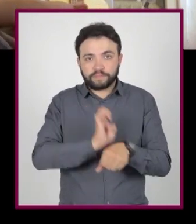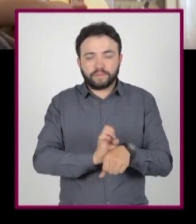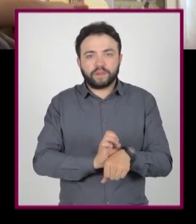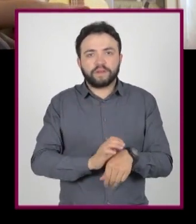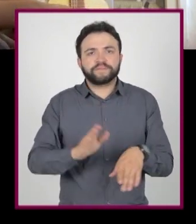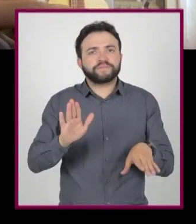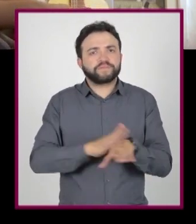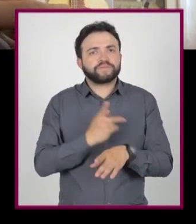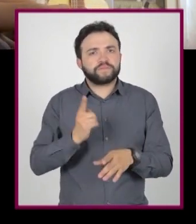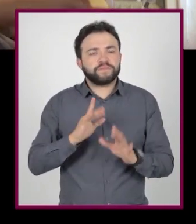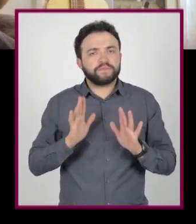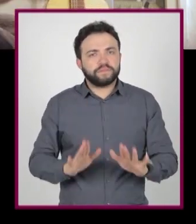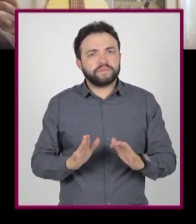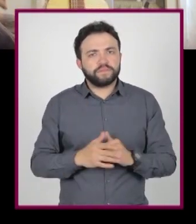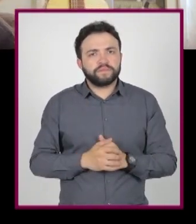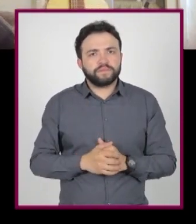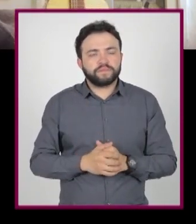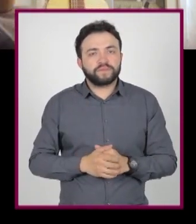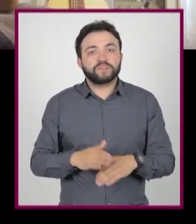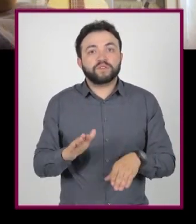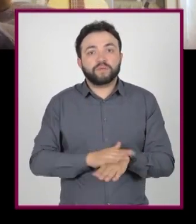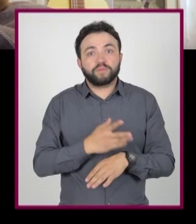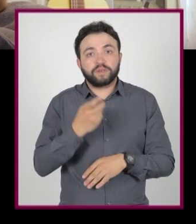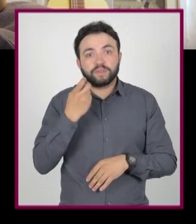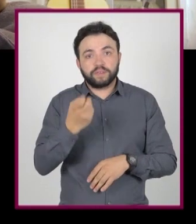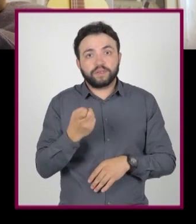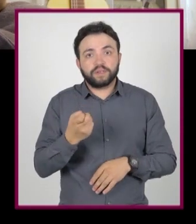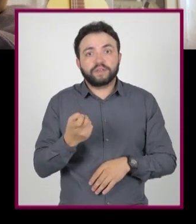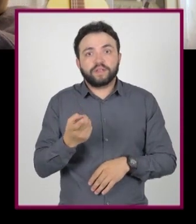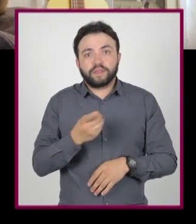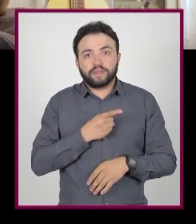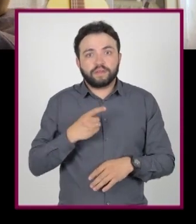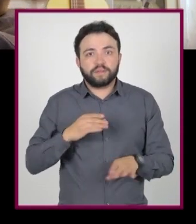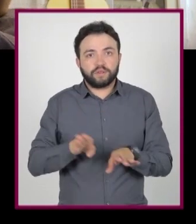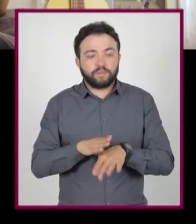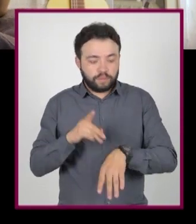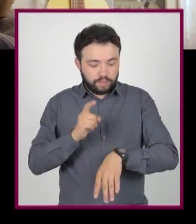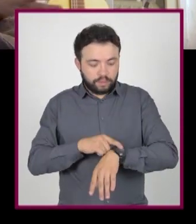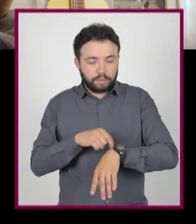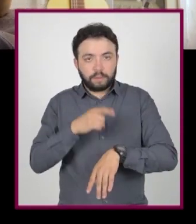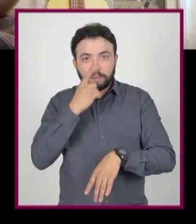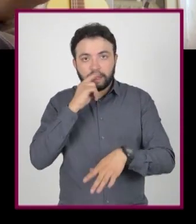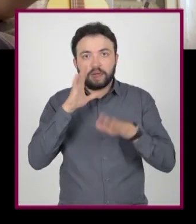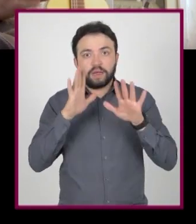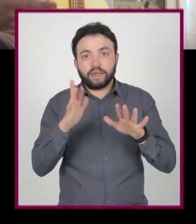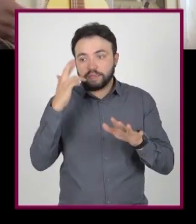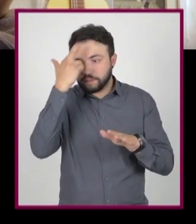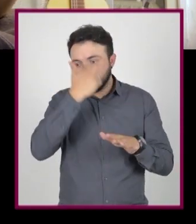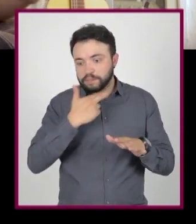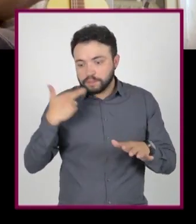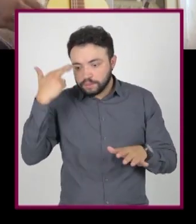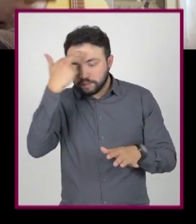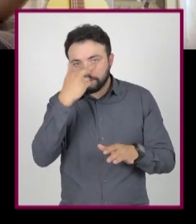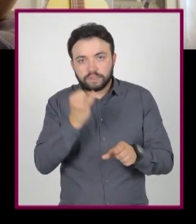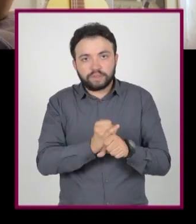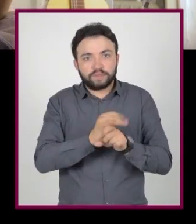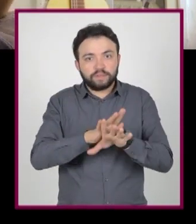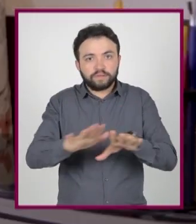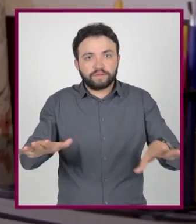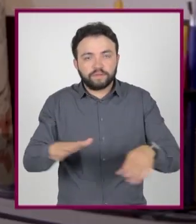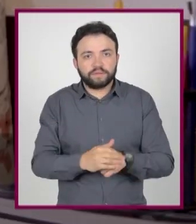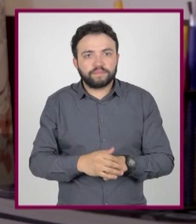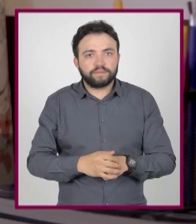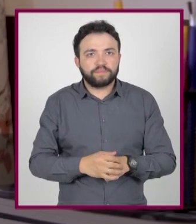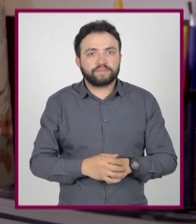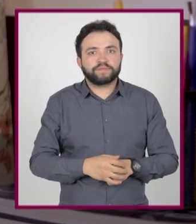Pero entonces, ¿por qué paramos? Porque esta es la parte donde nos damos el tiempo de detenernos y revisar la información.